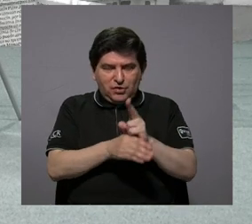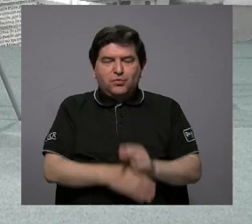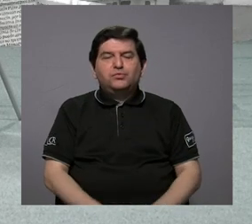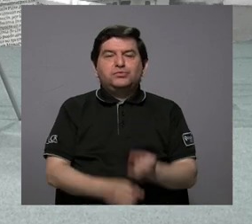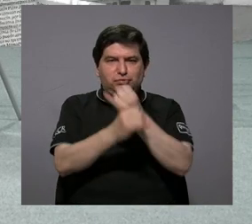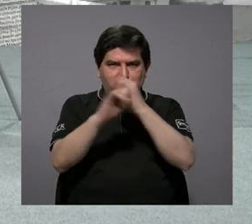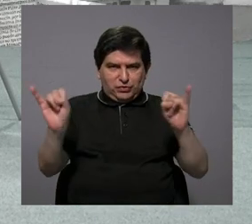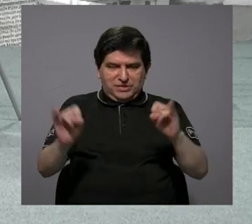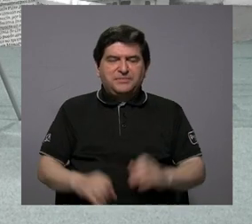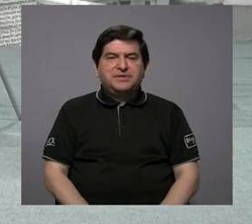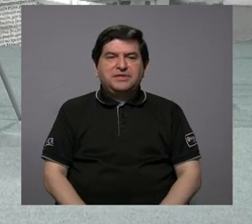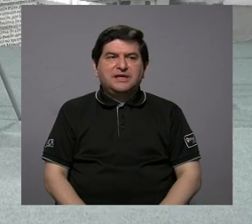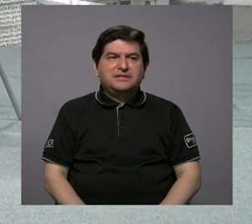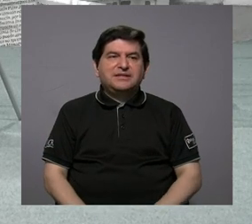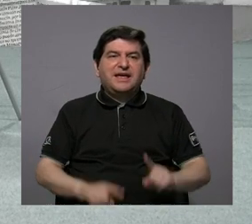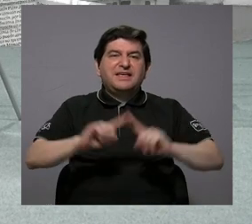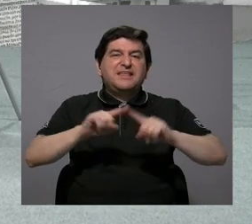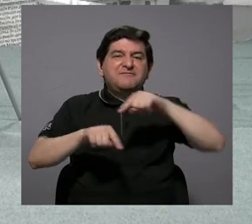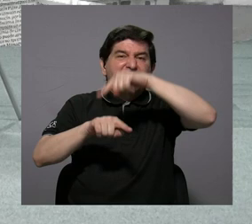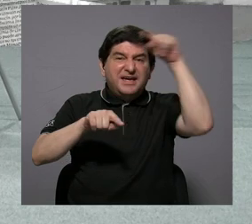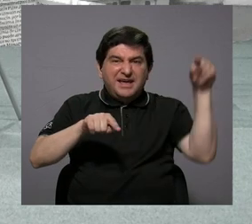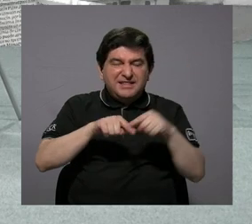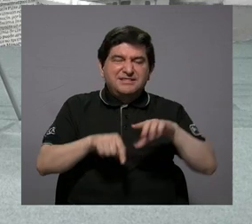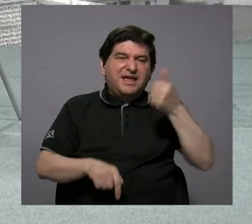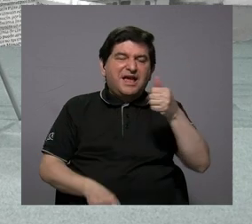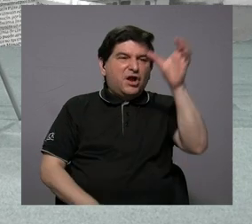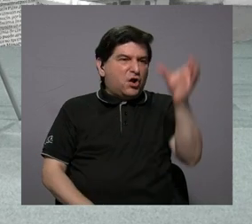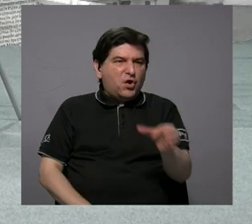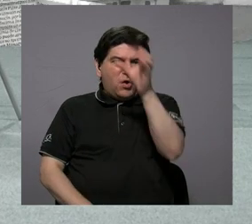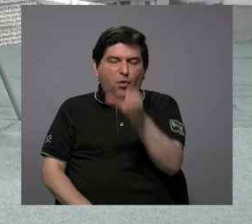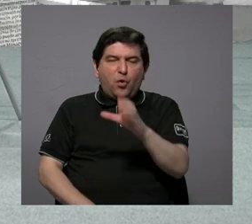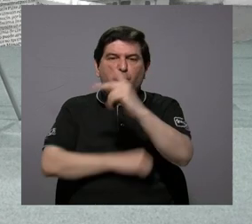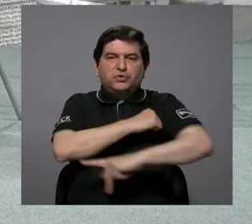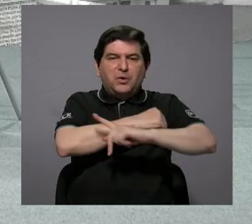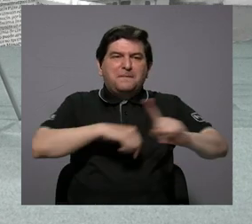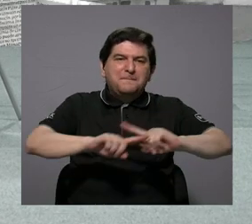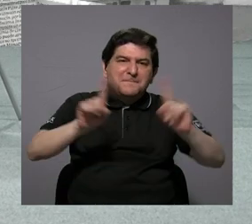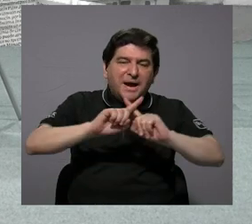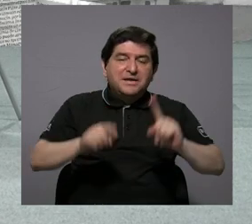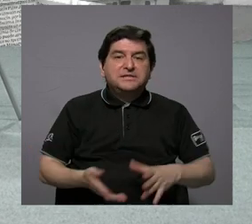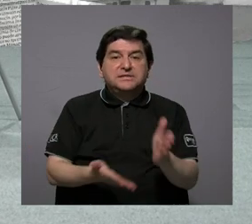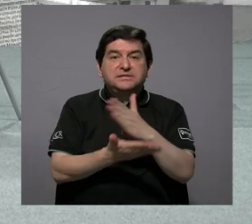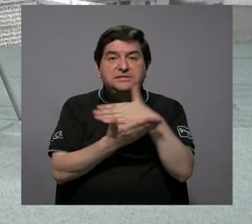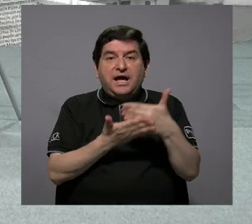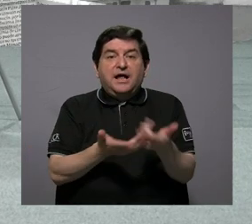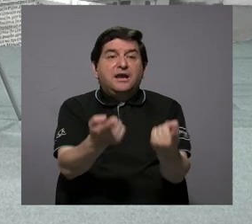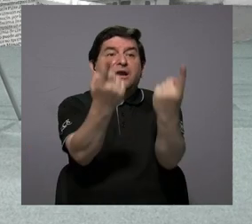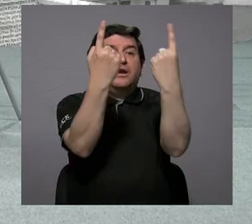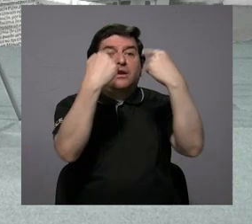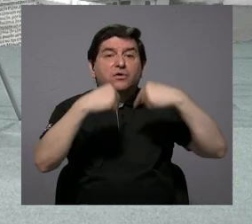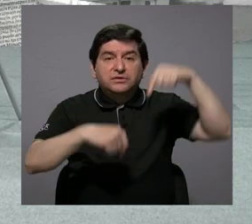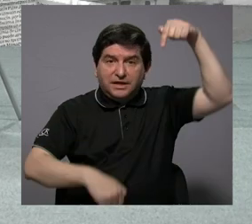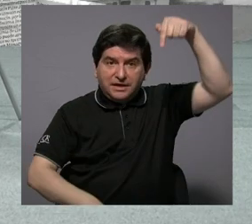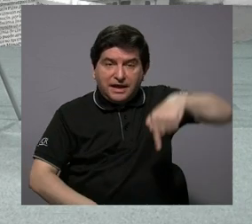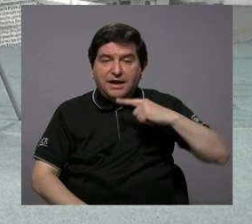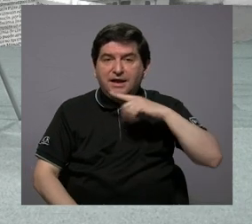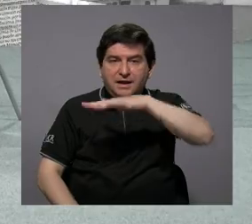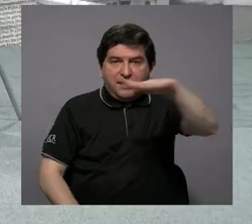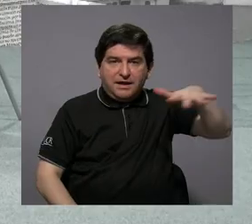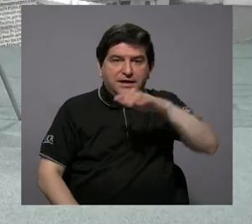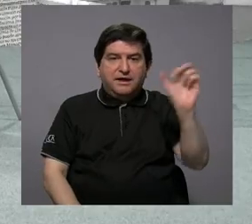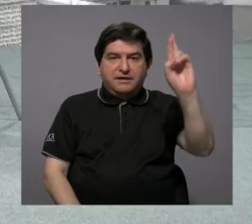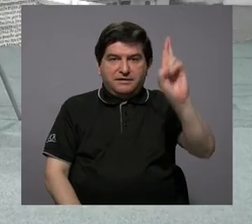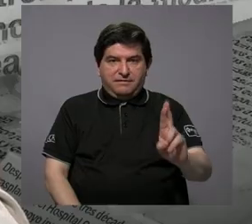por lo general están medidos en otros ciclos, de otros contendentes, otros países, a algo que se pueda trasladar a una realidad